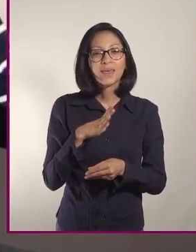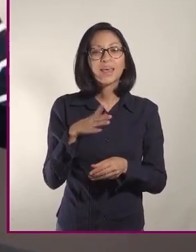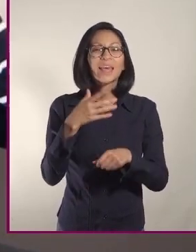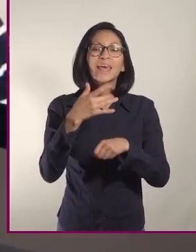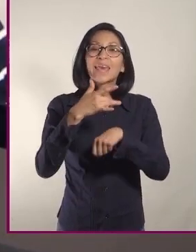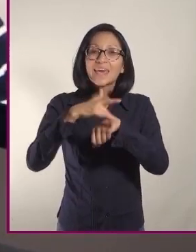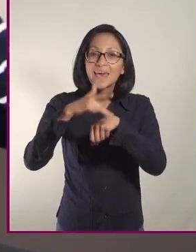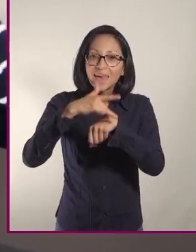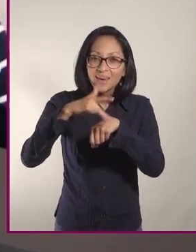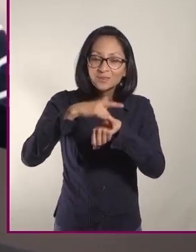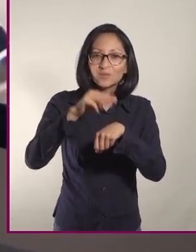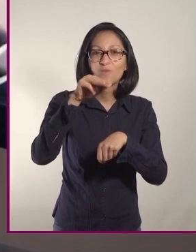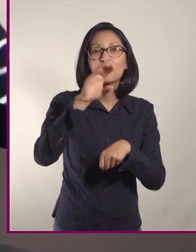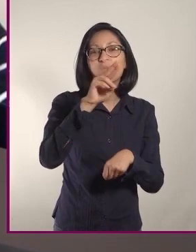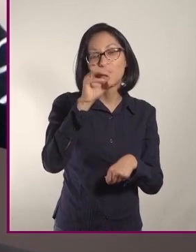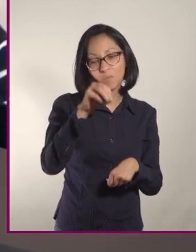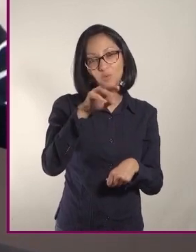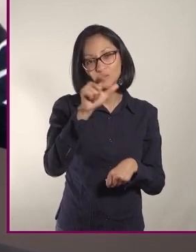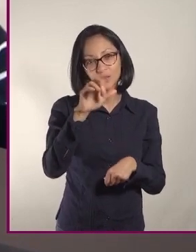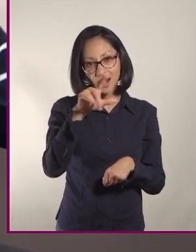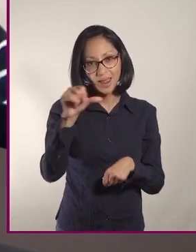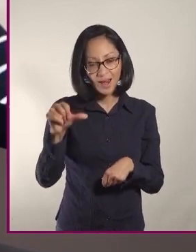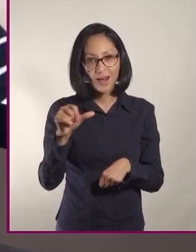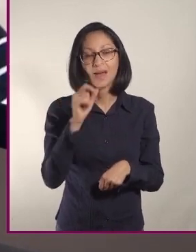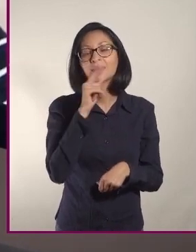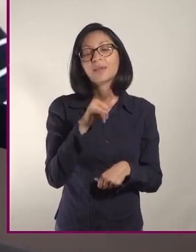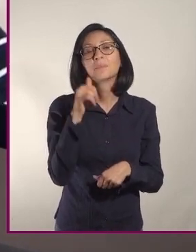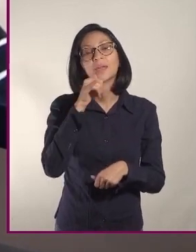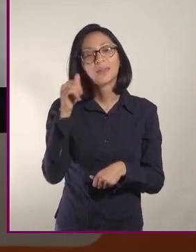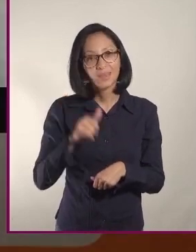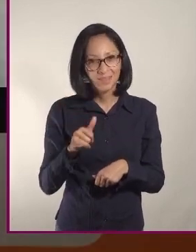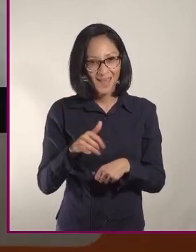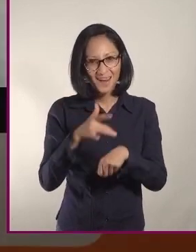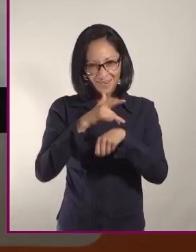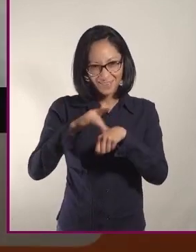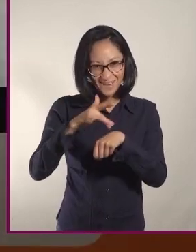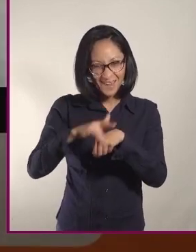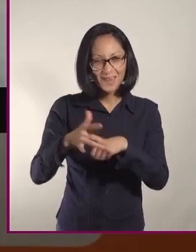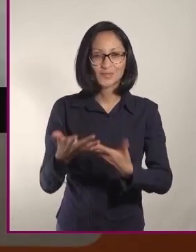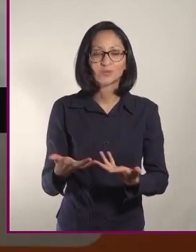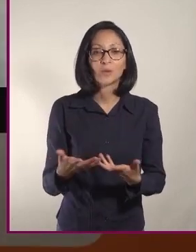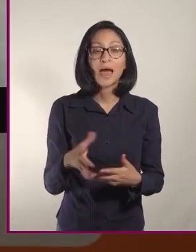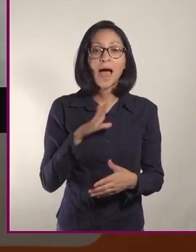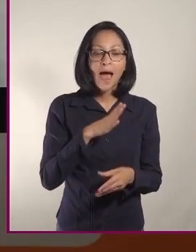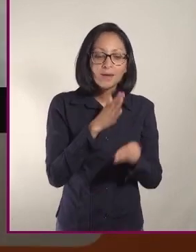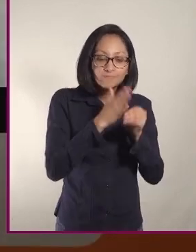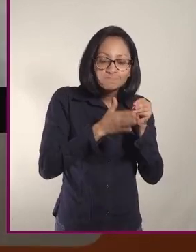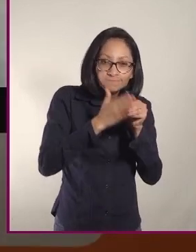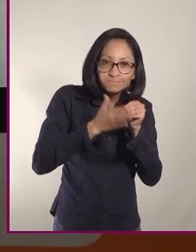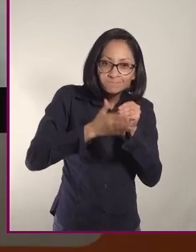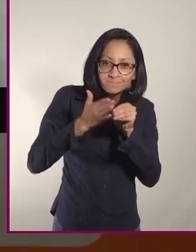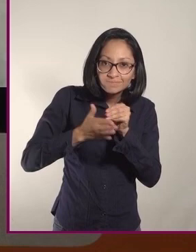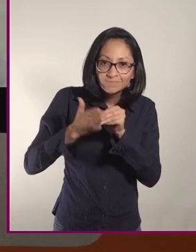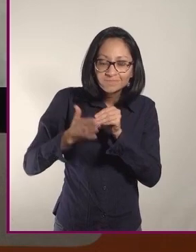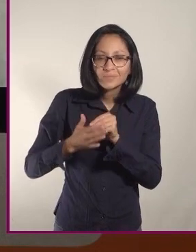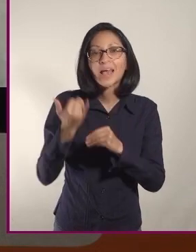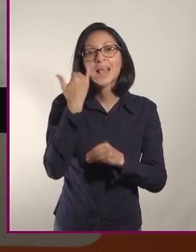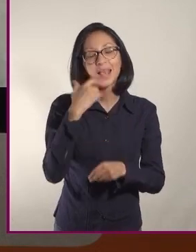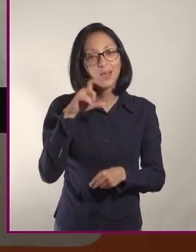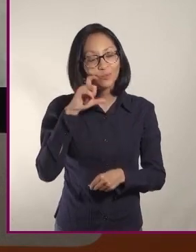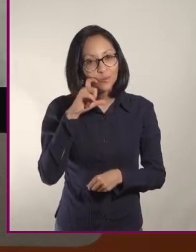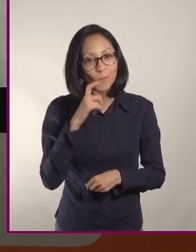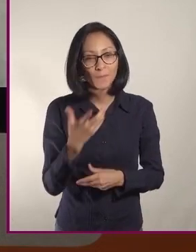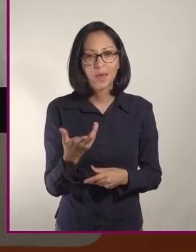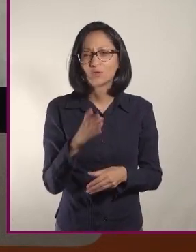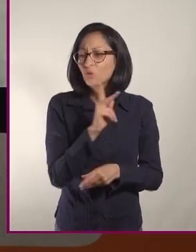mozzarella, que es un queso italiano y viene rebanado con rebanadas de jitomate,